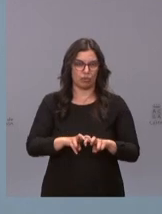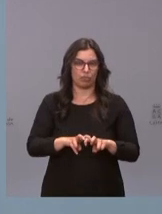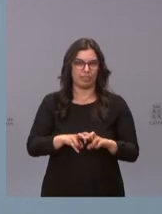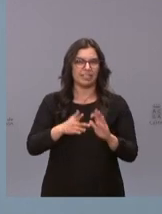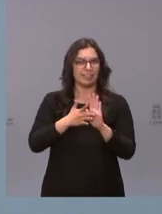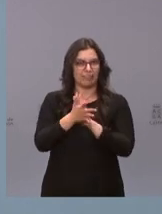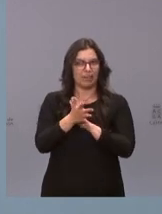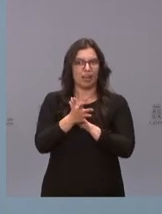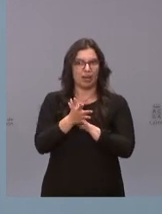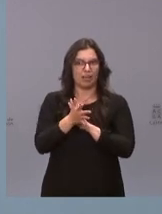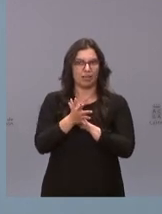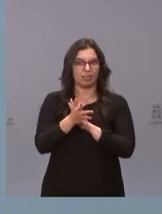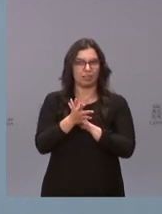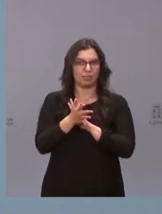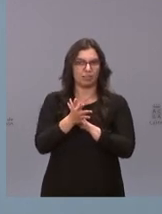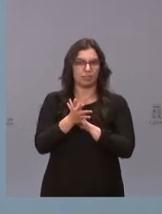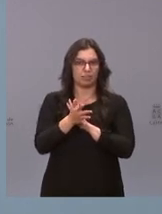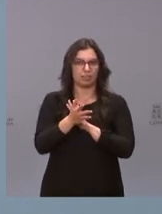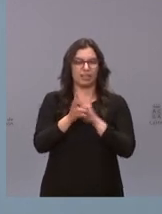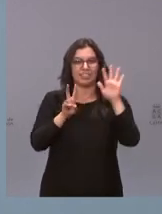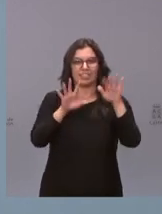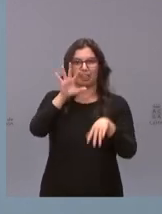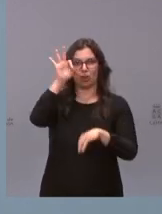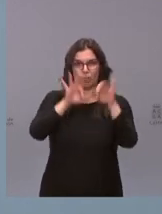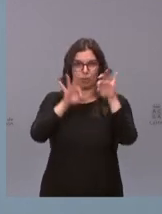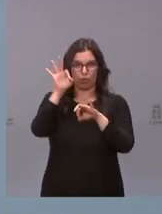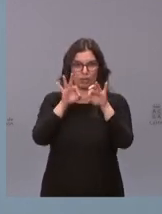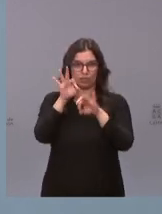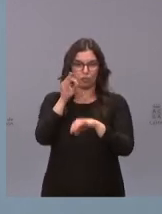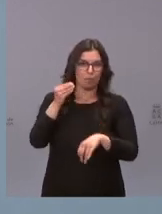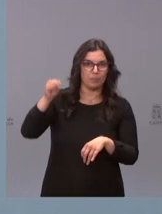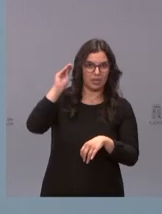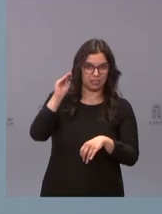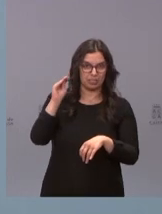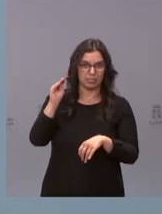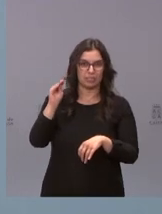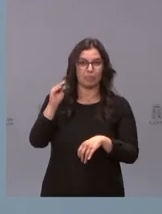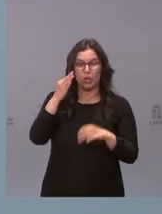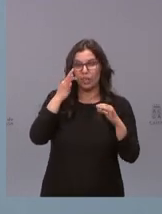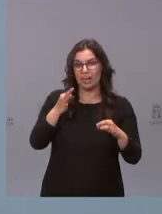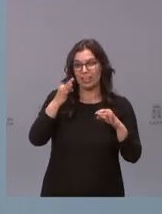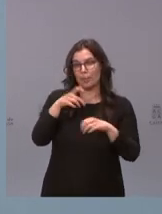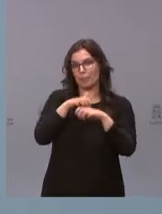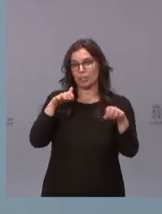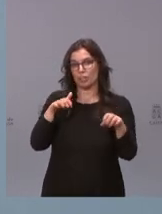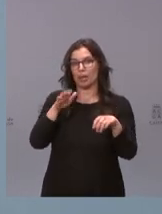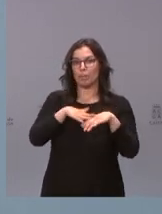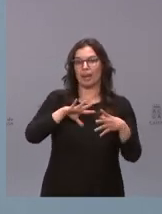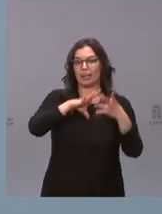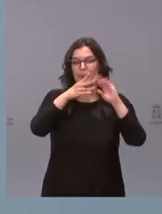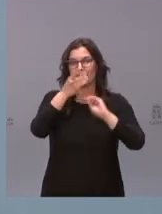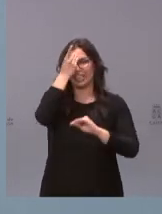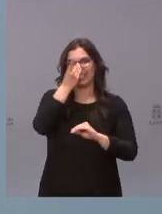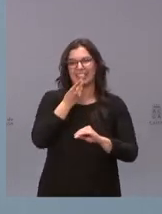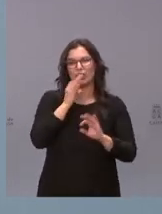hay un incremento del 75% pero la gran parte de esto va a digitalización que no